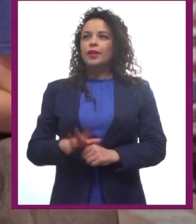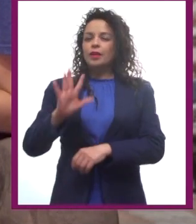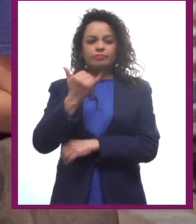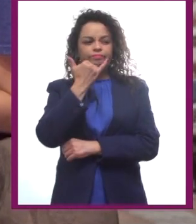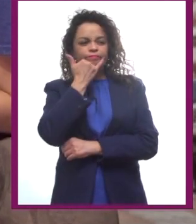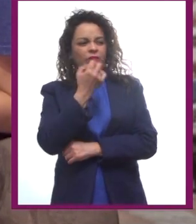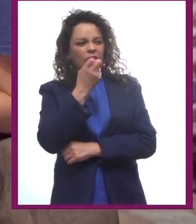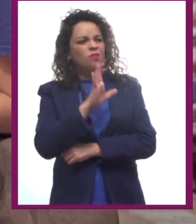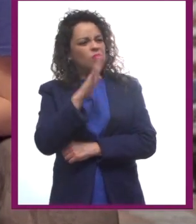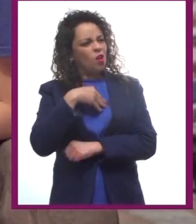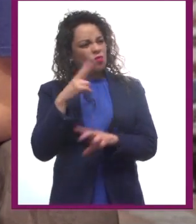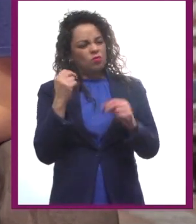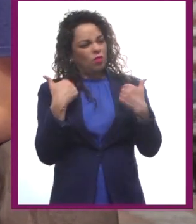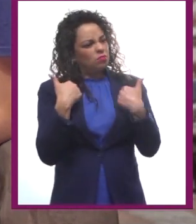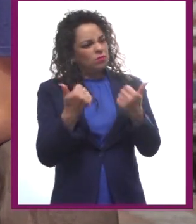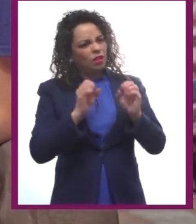todo.